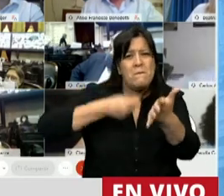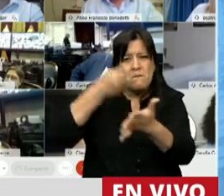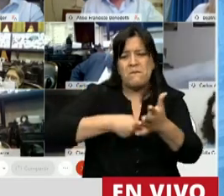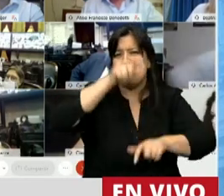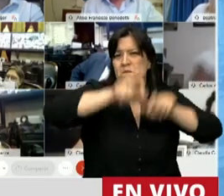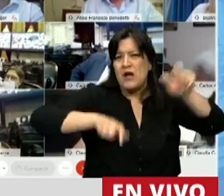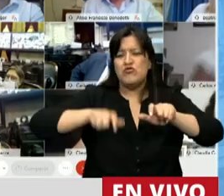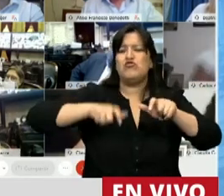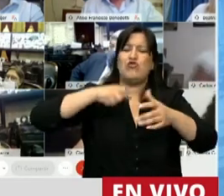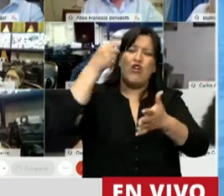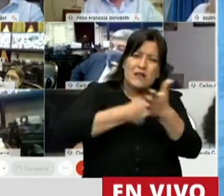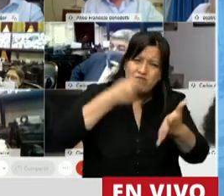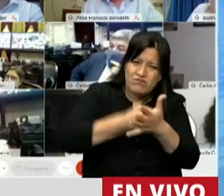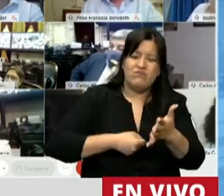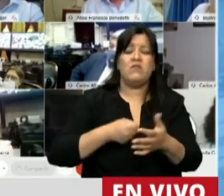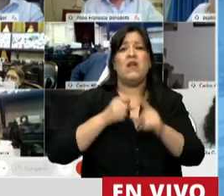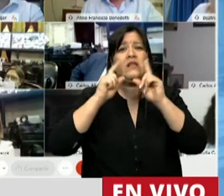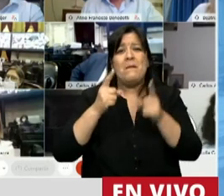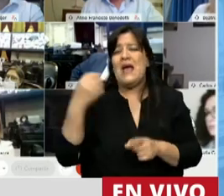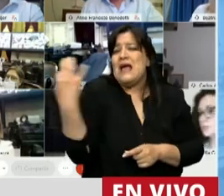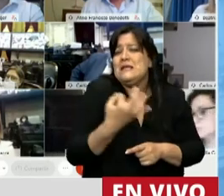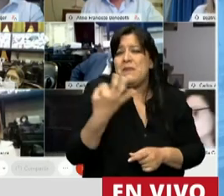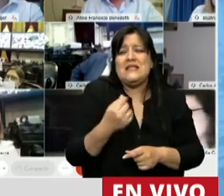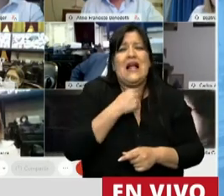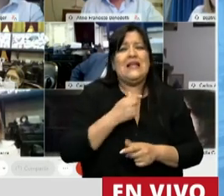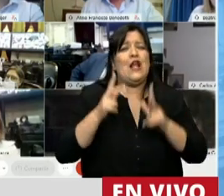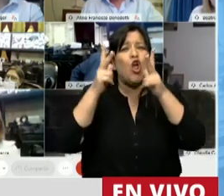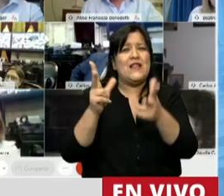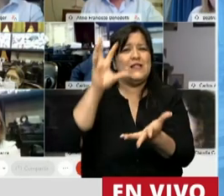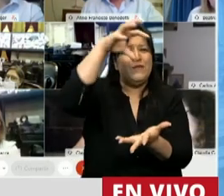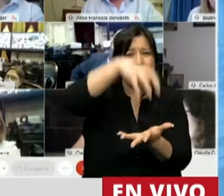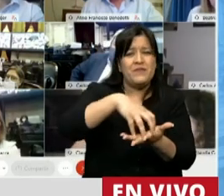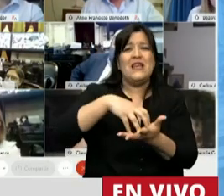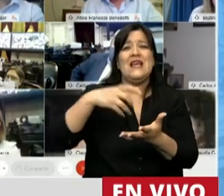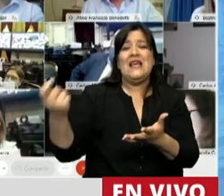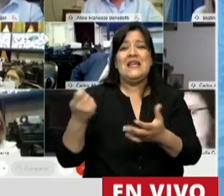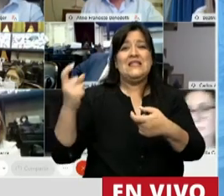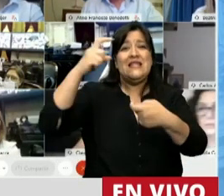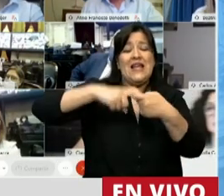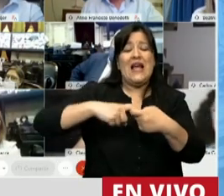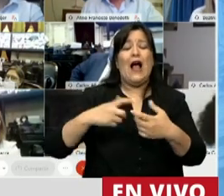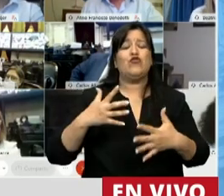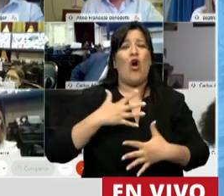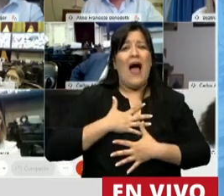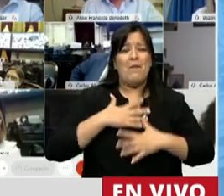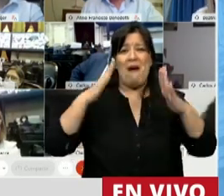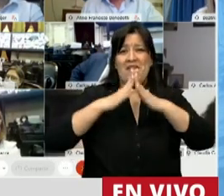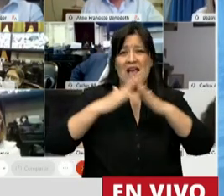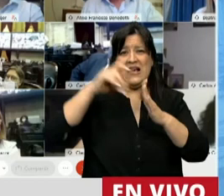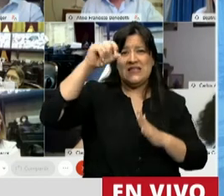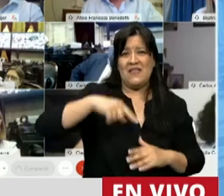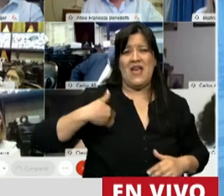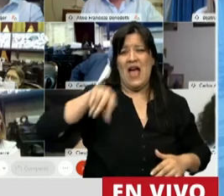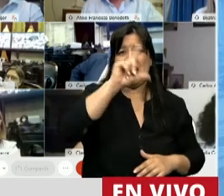y hacer una mención especial a la organización, al Sindicato de Amos de Casa de la República Argentina,